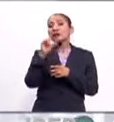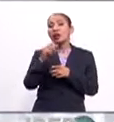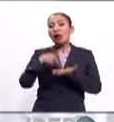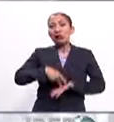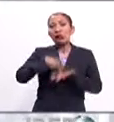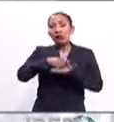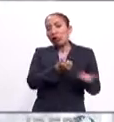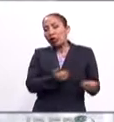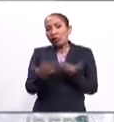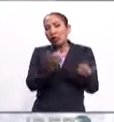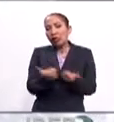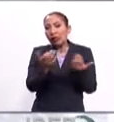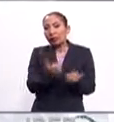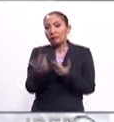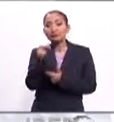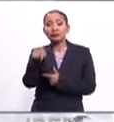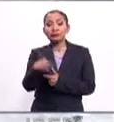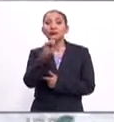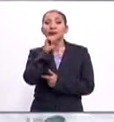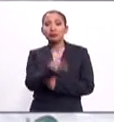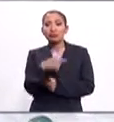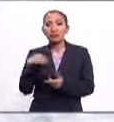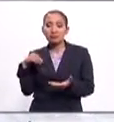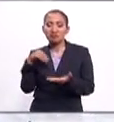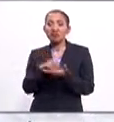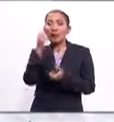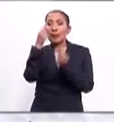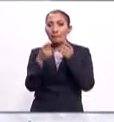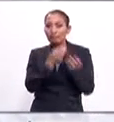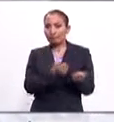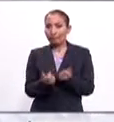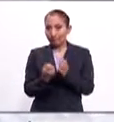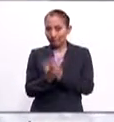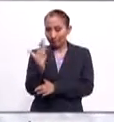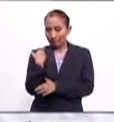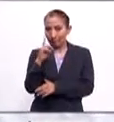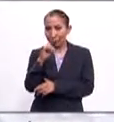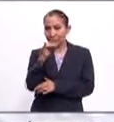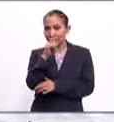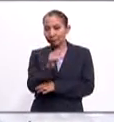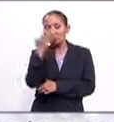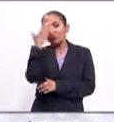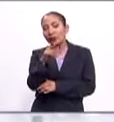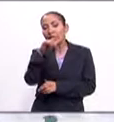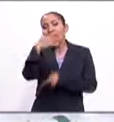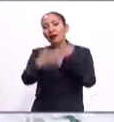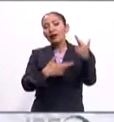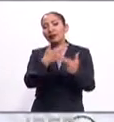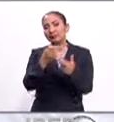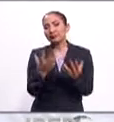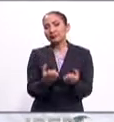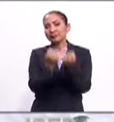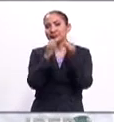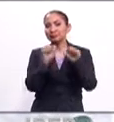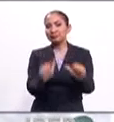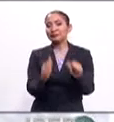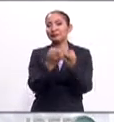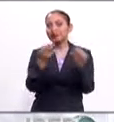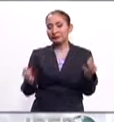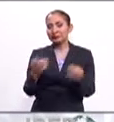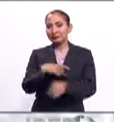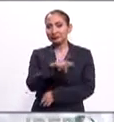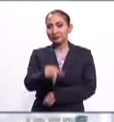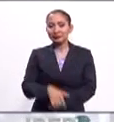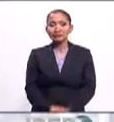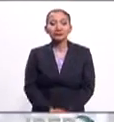kilos de carga del vehículo e incluso colocaron alguna carga de nuevo en Dragon, sabiendo que regresaría a salvo a la Tierra después de